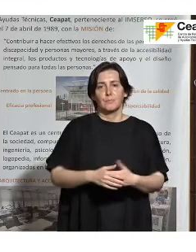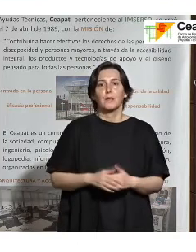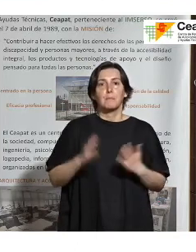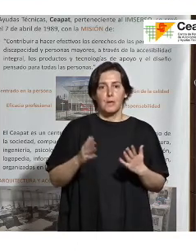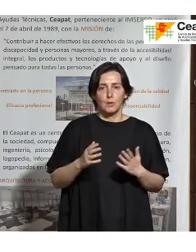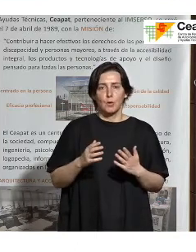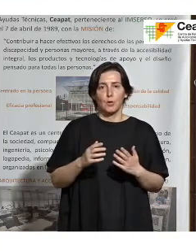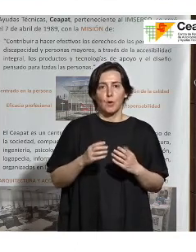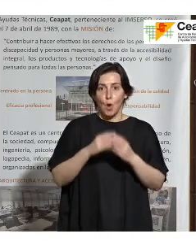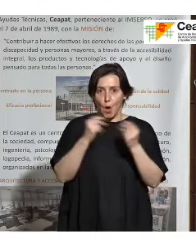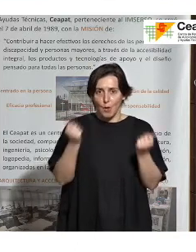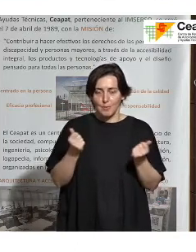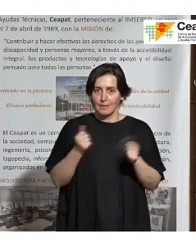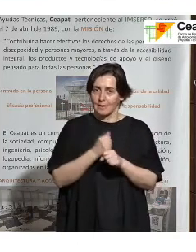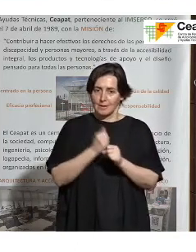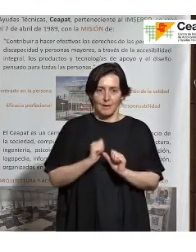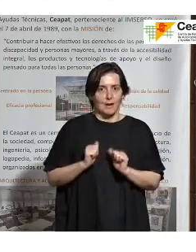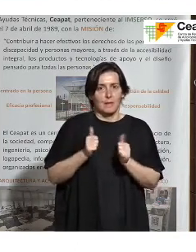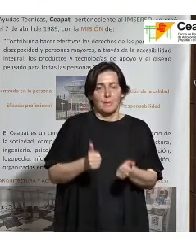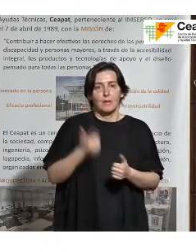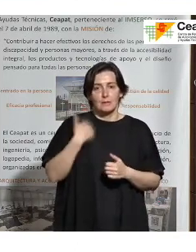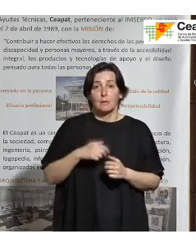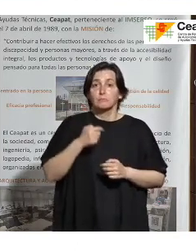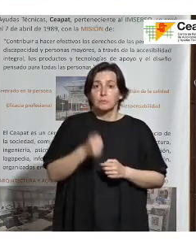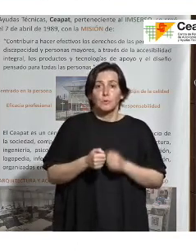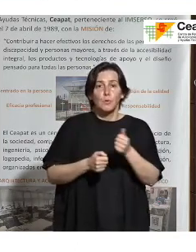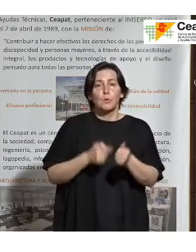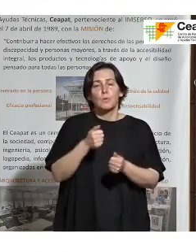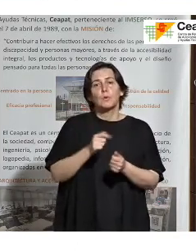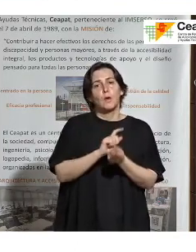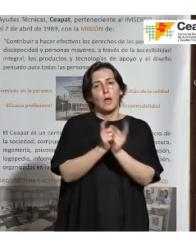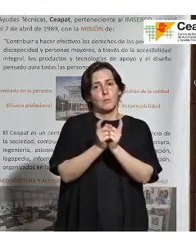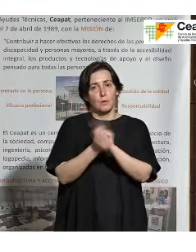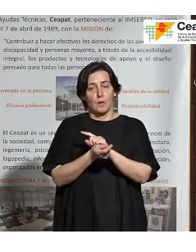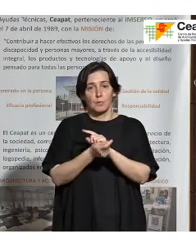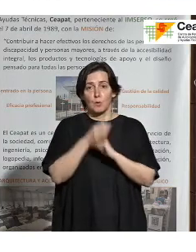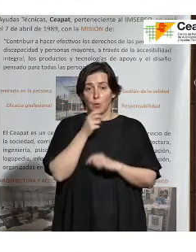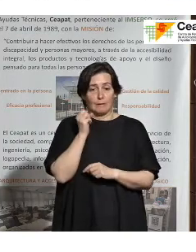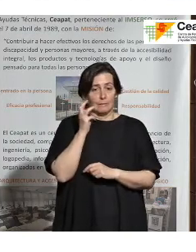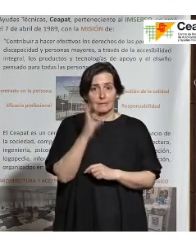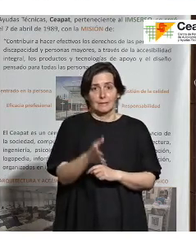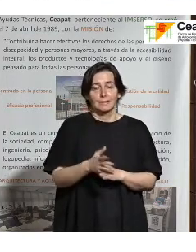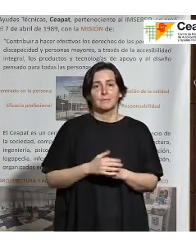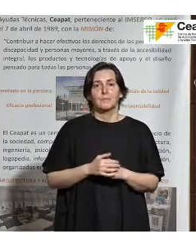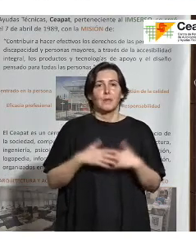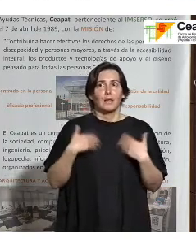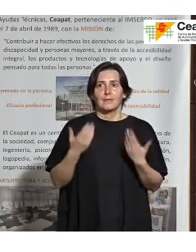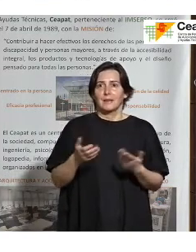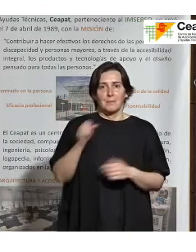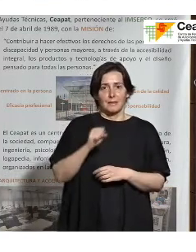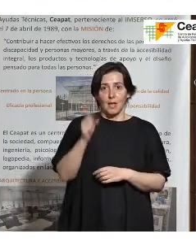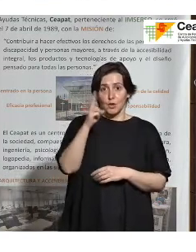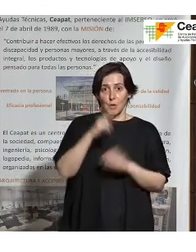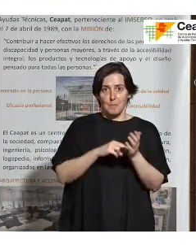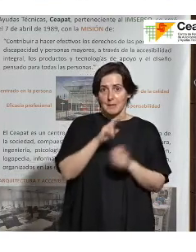en pequeños aspectos para poquito a poco ir cambiando, porque el tiempo pasa volando y de repente ya estaremos en el año